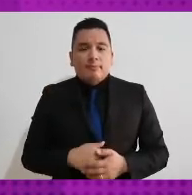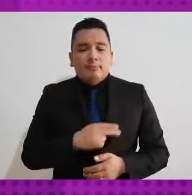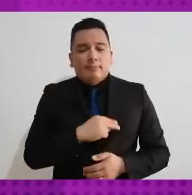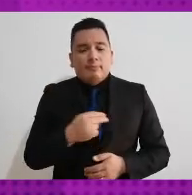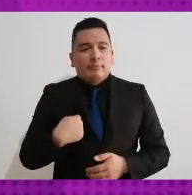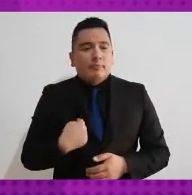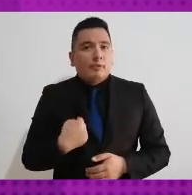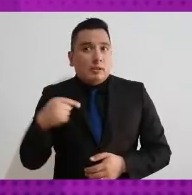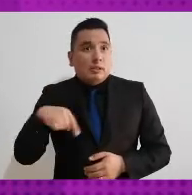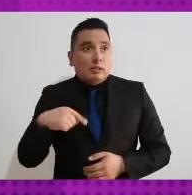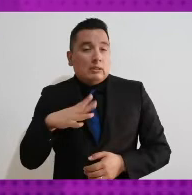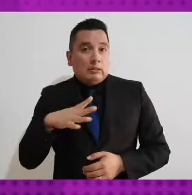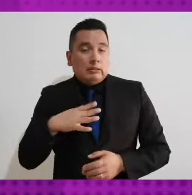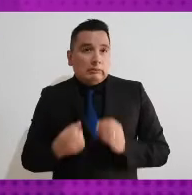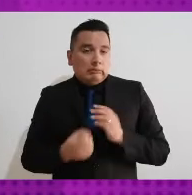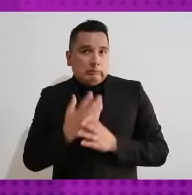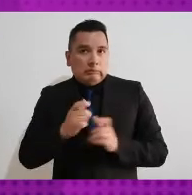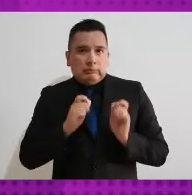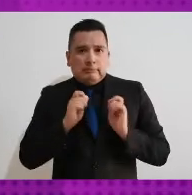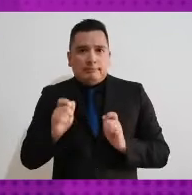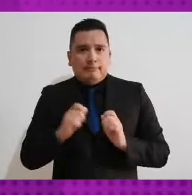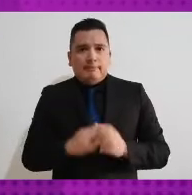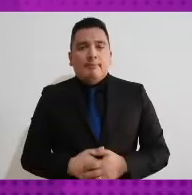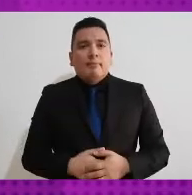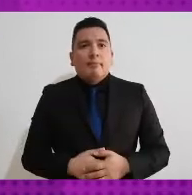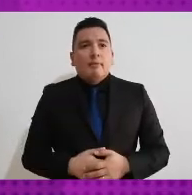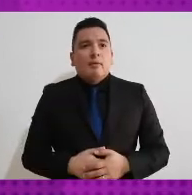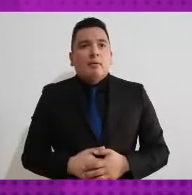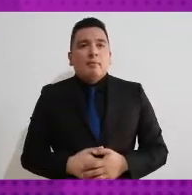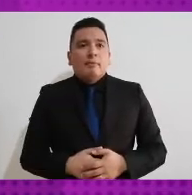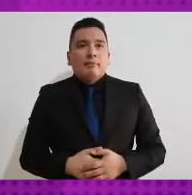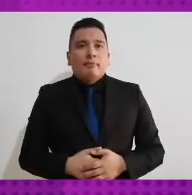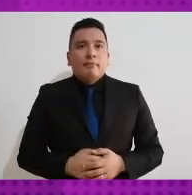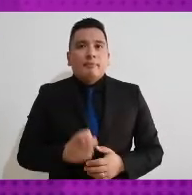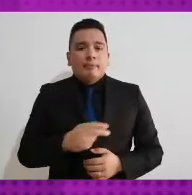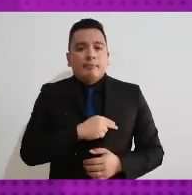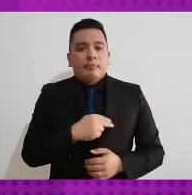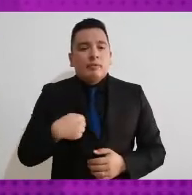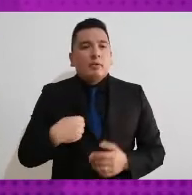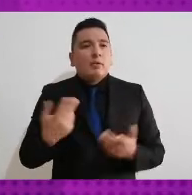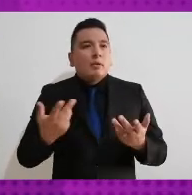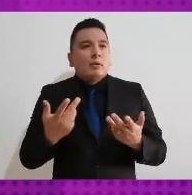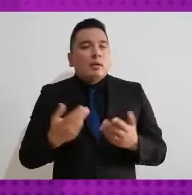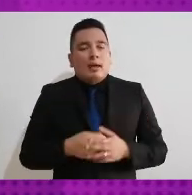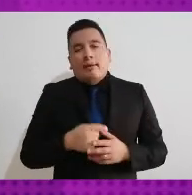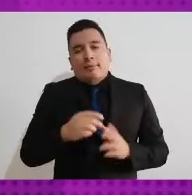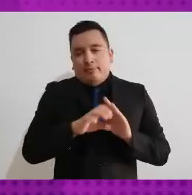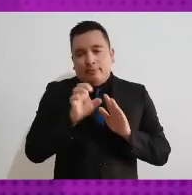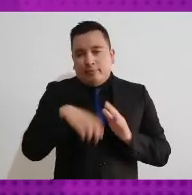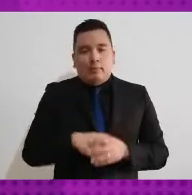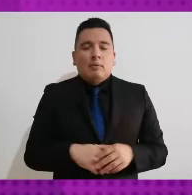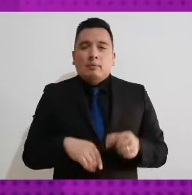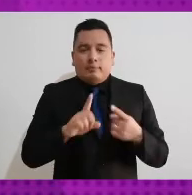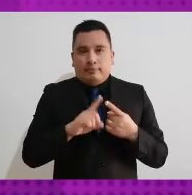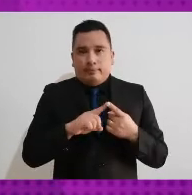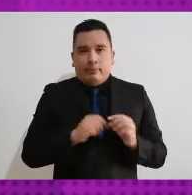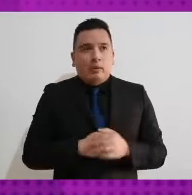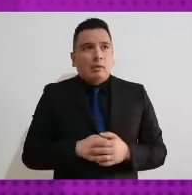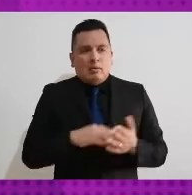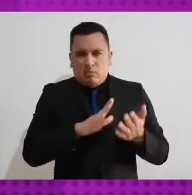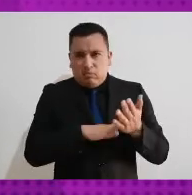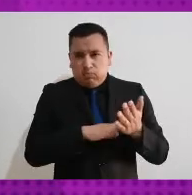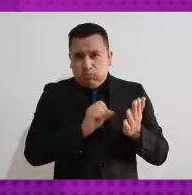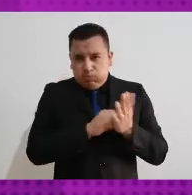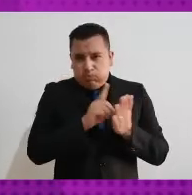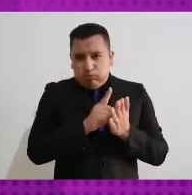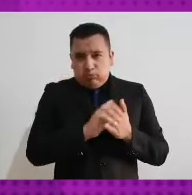designación este año. Y lo que dijimos ahí es que, primero, bueno, modificamos los formatos que teníamos para visibilizar